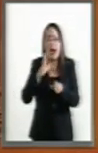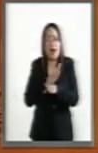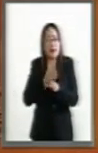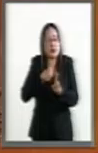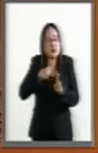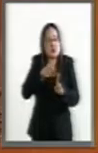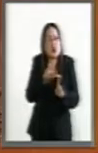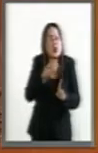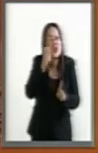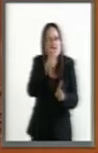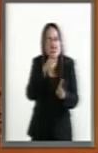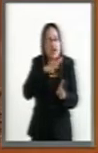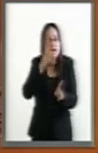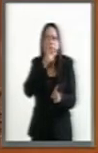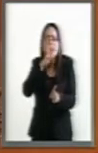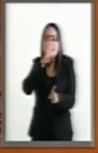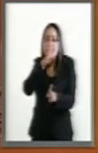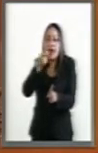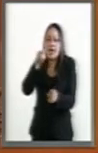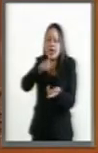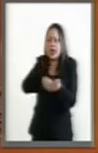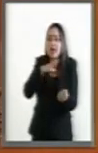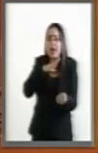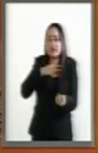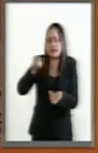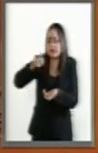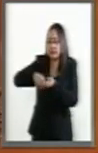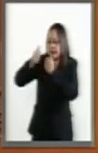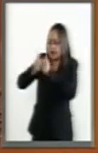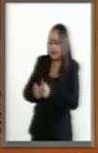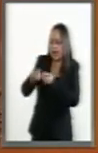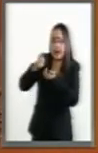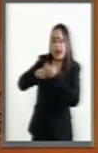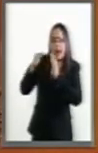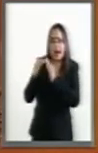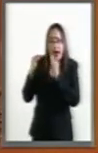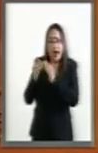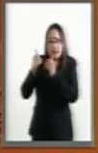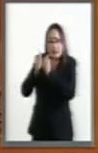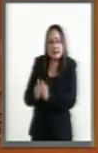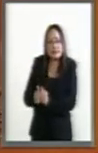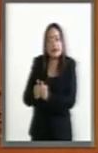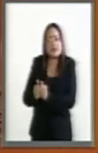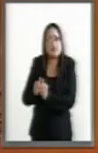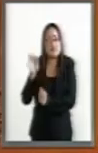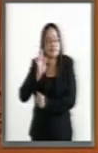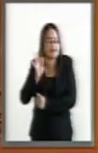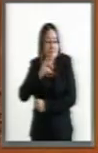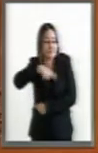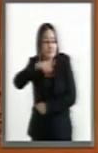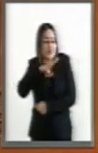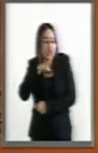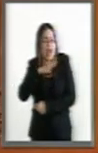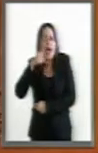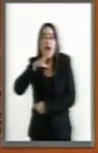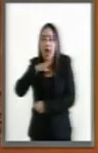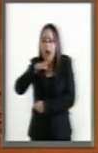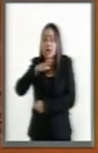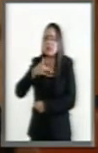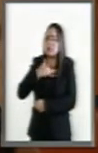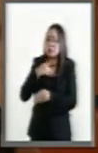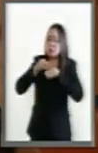de los padres a mantenerlos en casa todavía a pesar de que se ha trabajado mucho en ello.